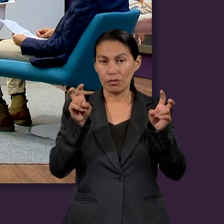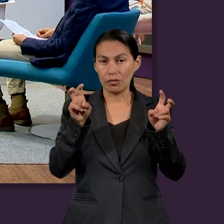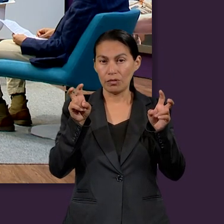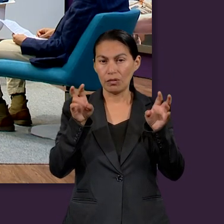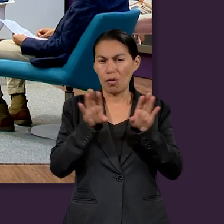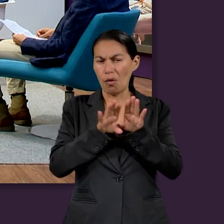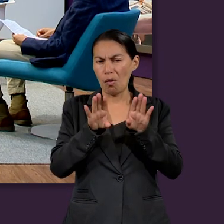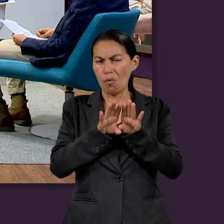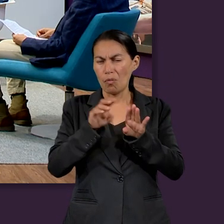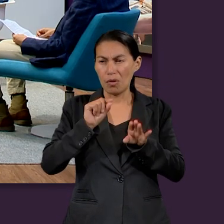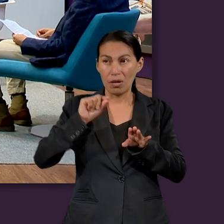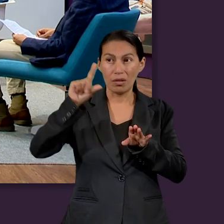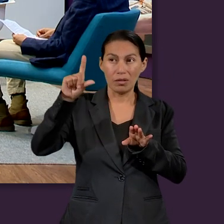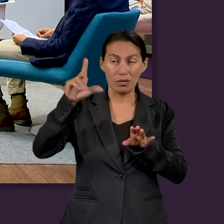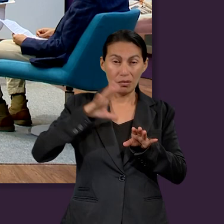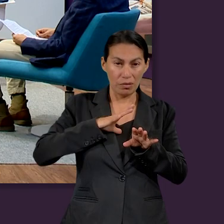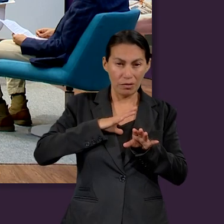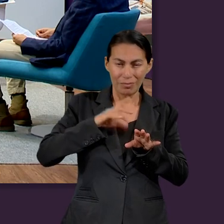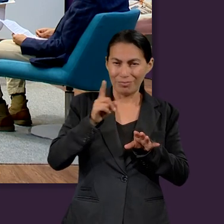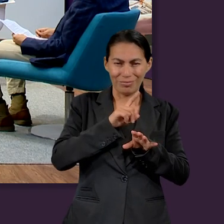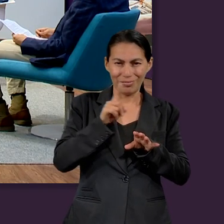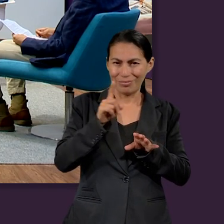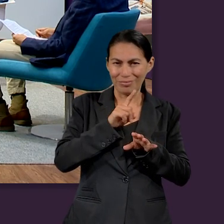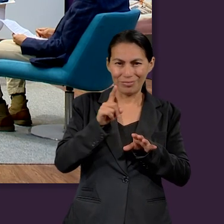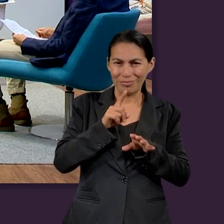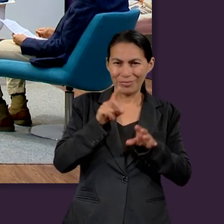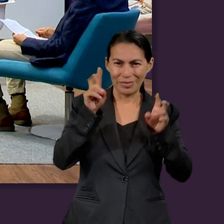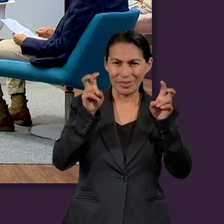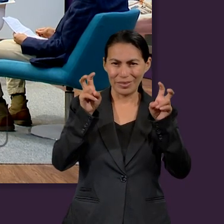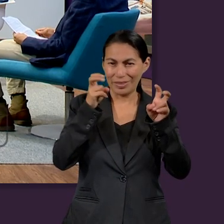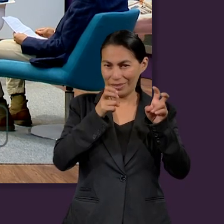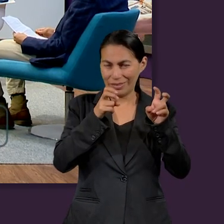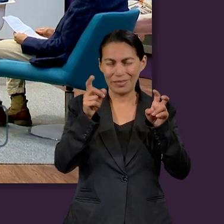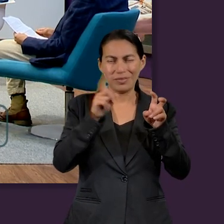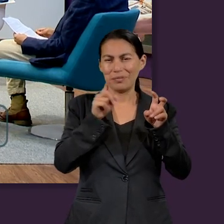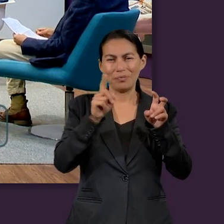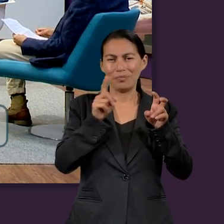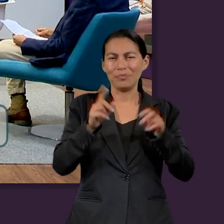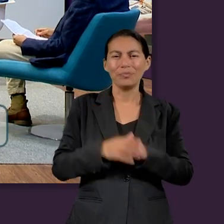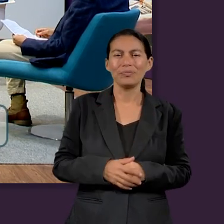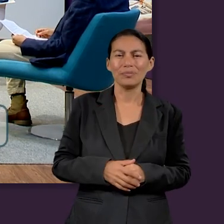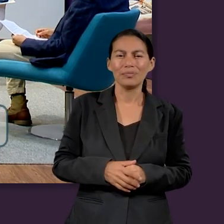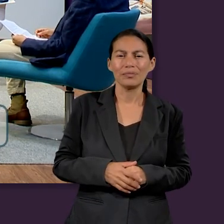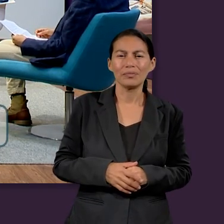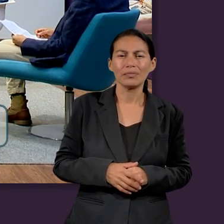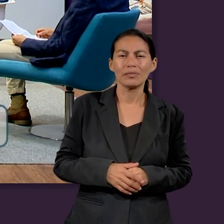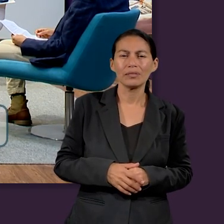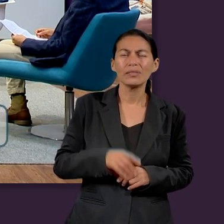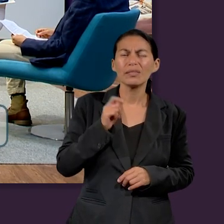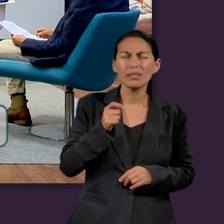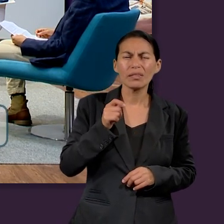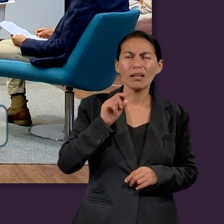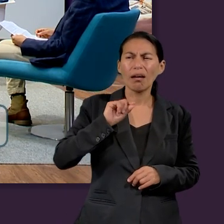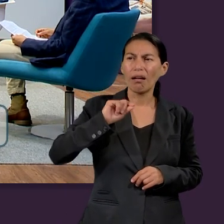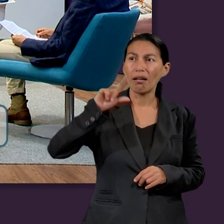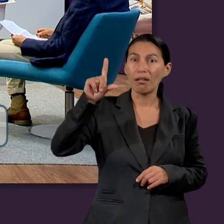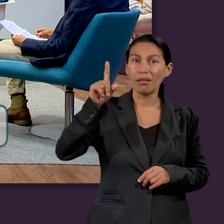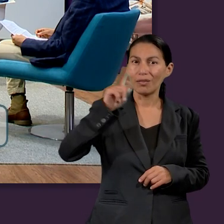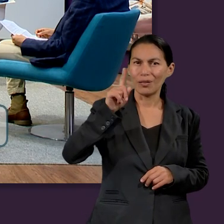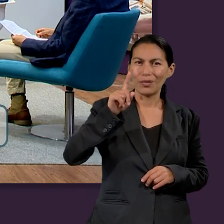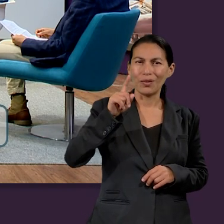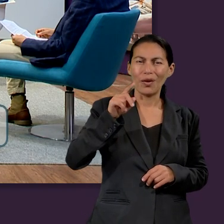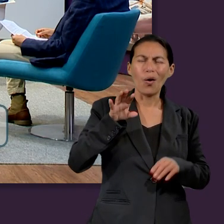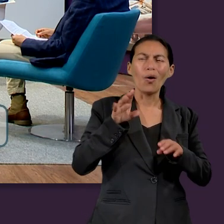este, ¿cómo tener éxito? ¿No? No, no, no, no era el título así. No es cómo tener éxito, sino